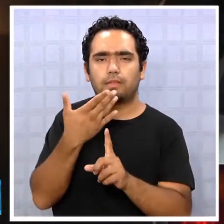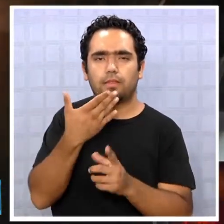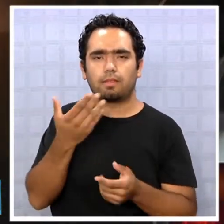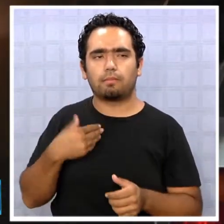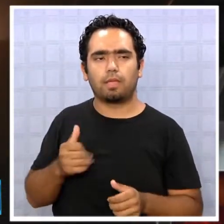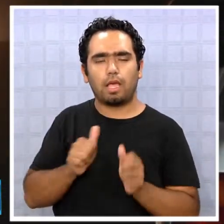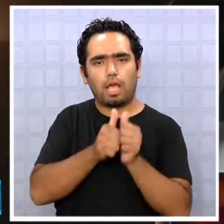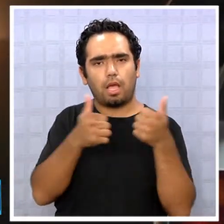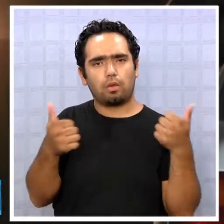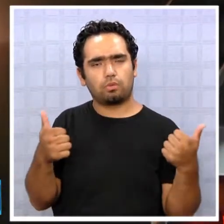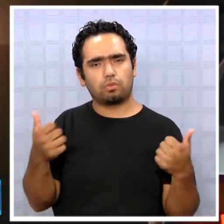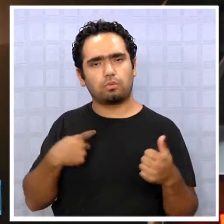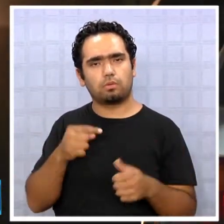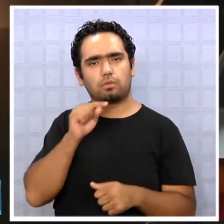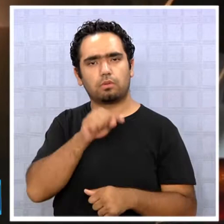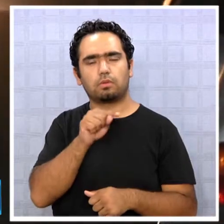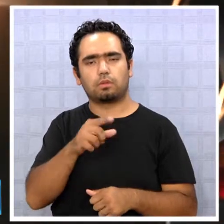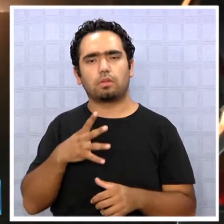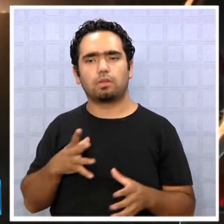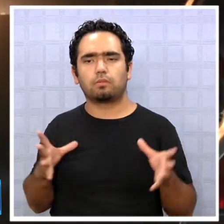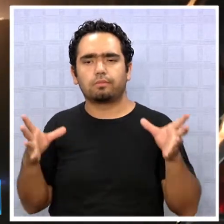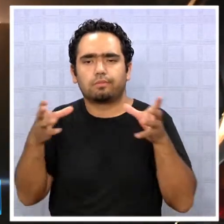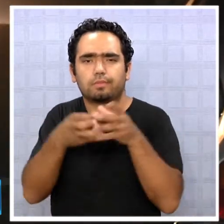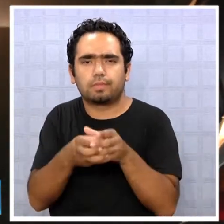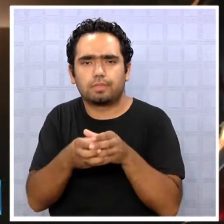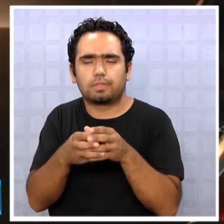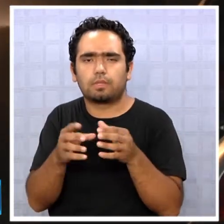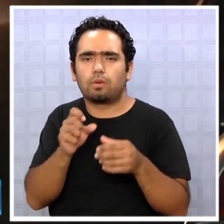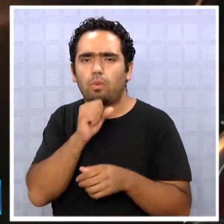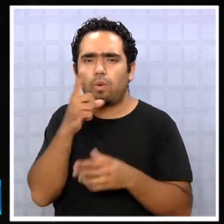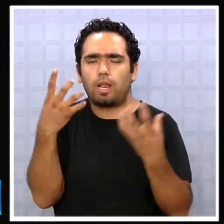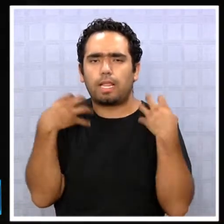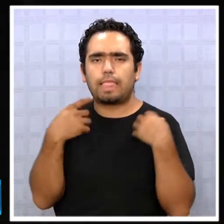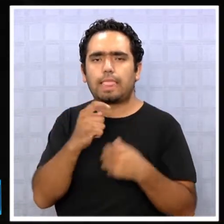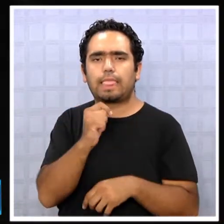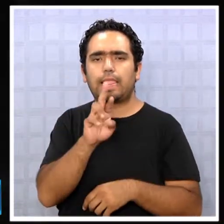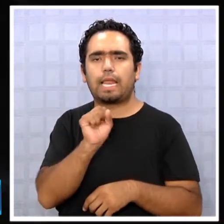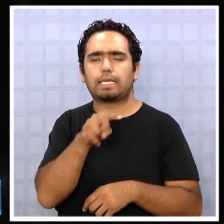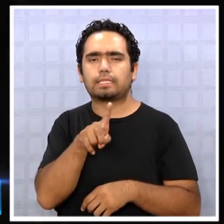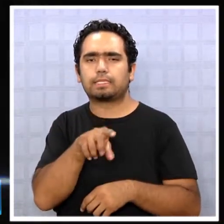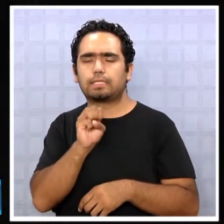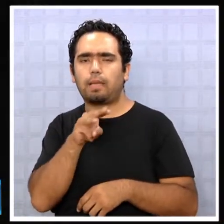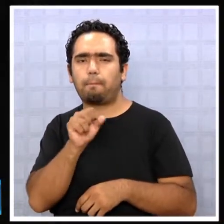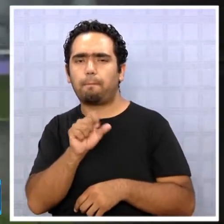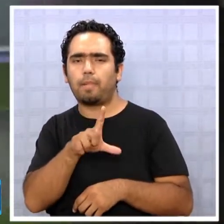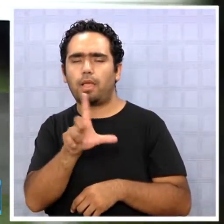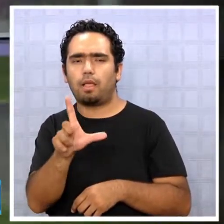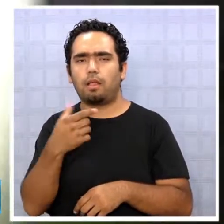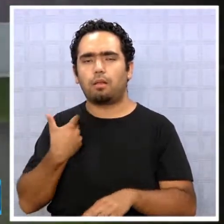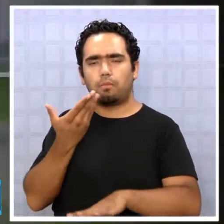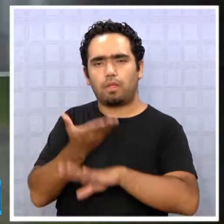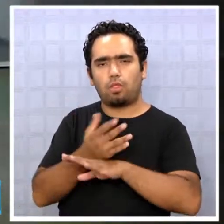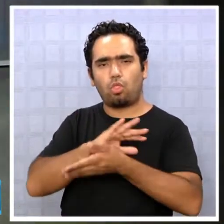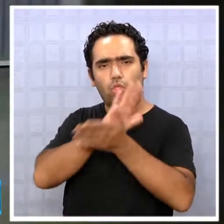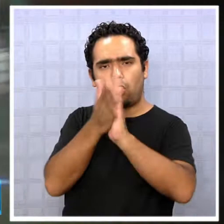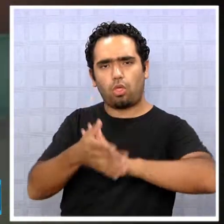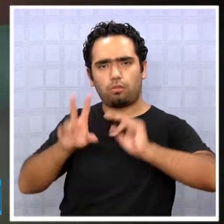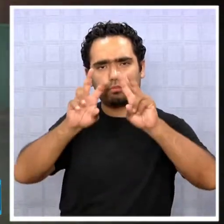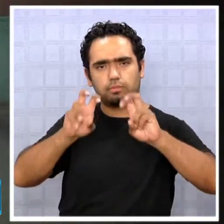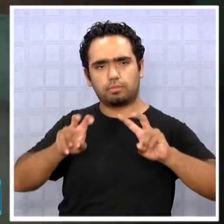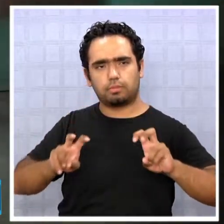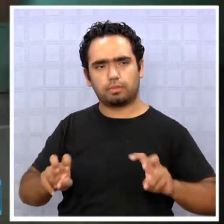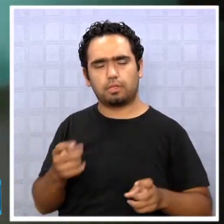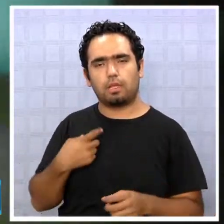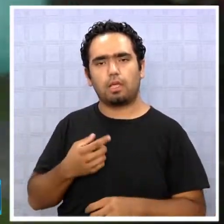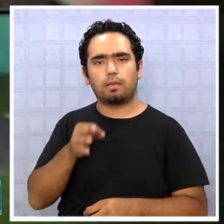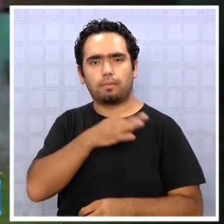autoridad competente que se reunió con los responsables de la empresa Transemel para solicitar todos los antecedentes del caso. El Ceremi de